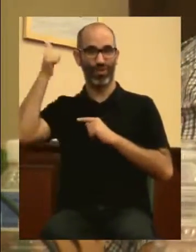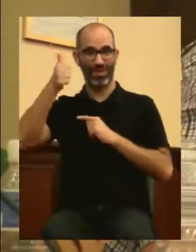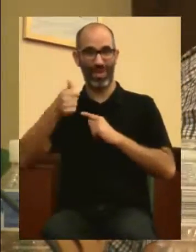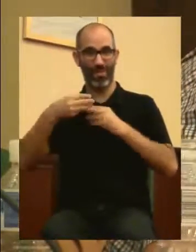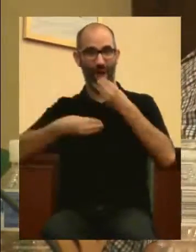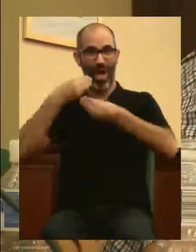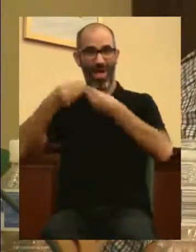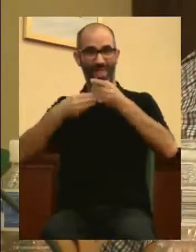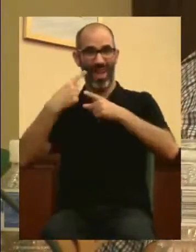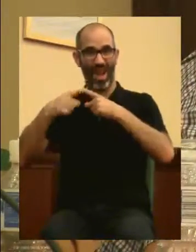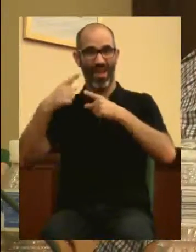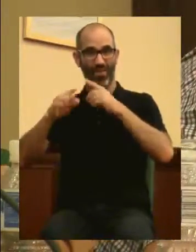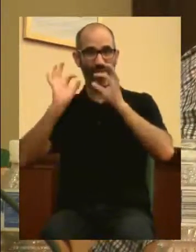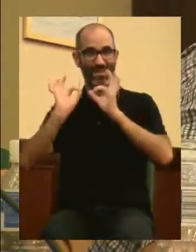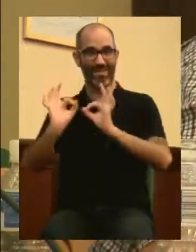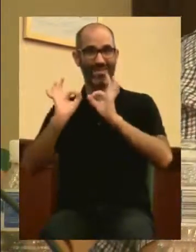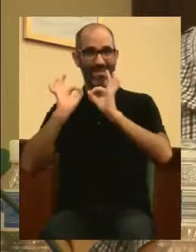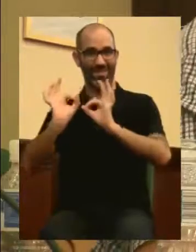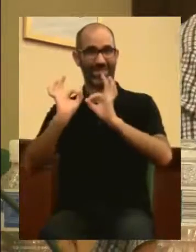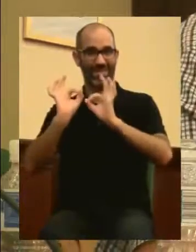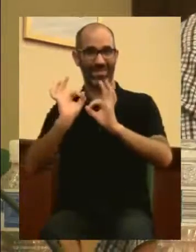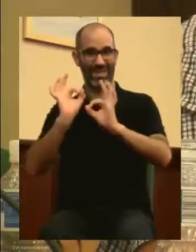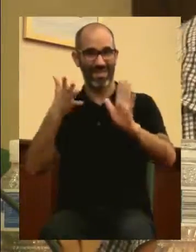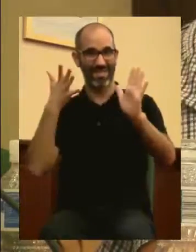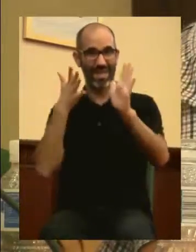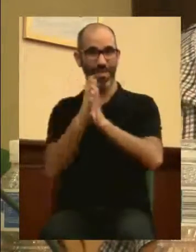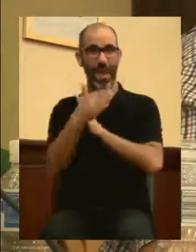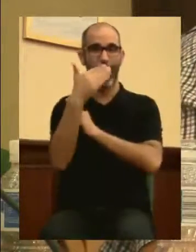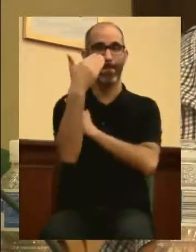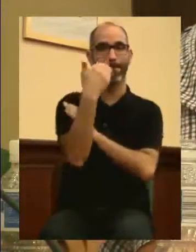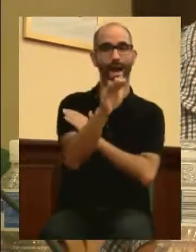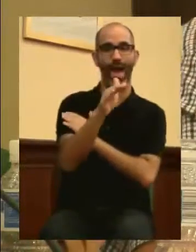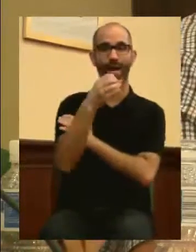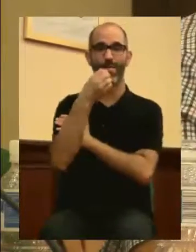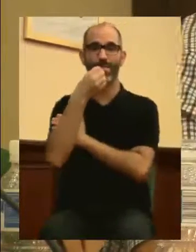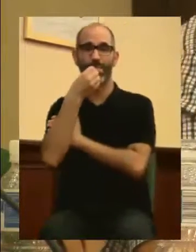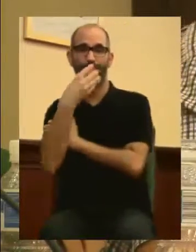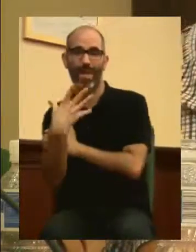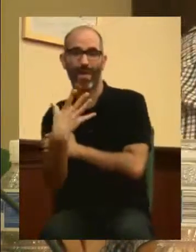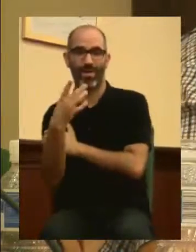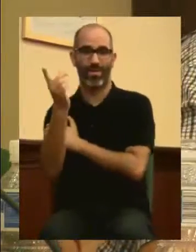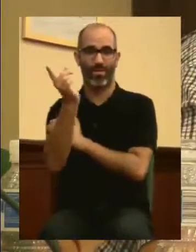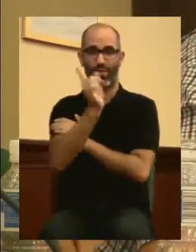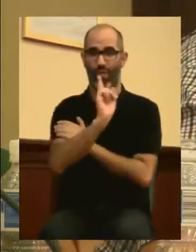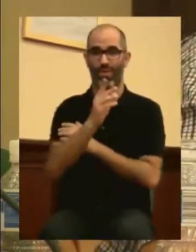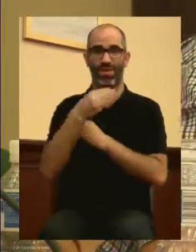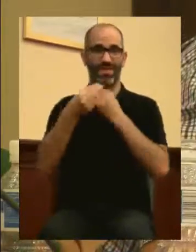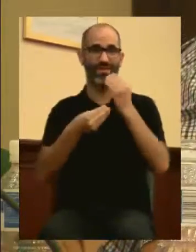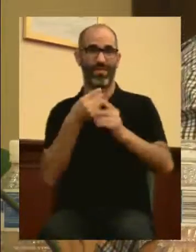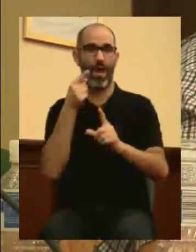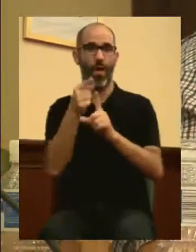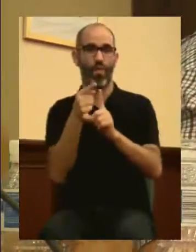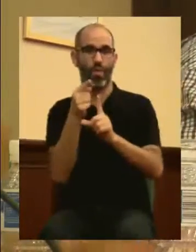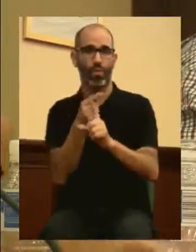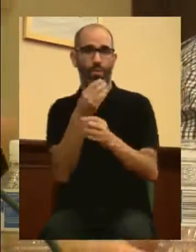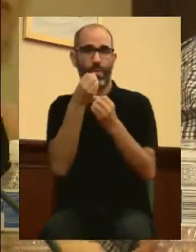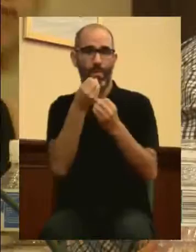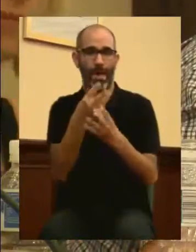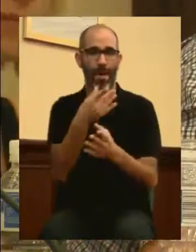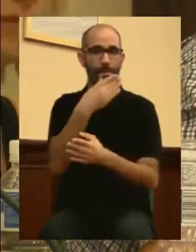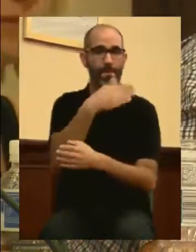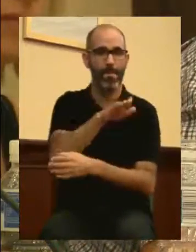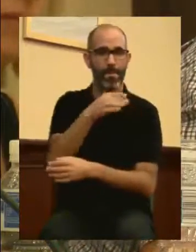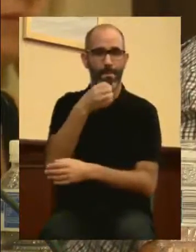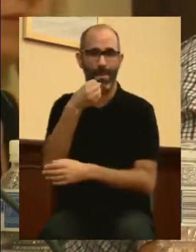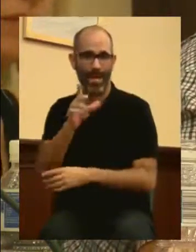ni significa que se hayan hecho bien, ni que hayan sido útiles, y mucho menos significa que haya de mantenerse lo que se ha